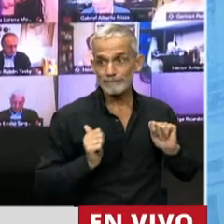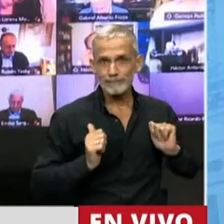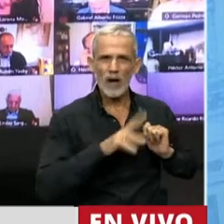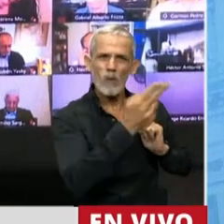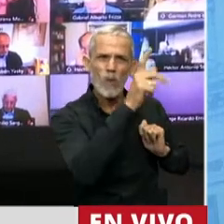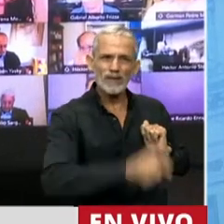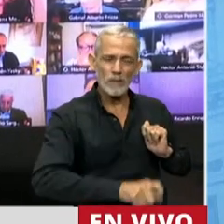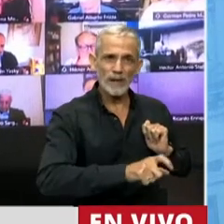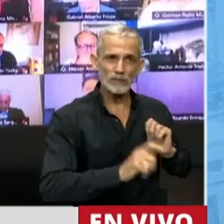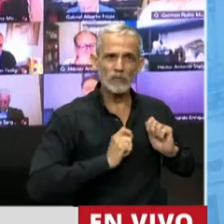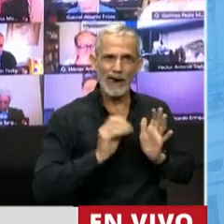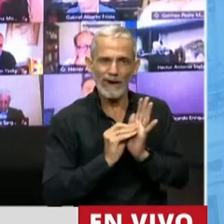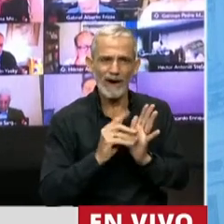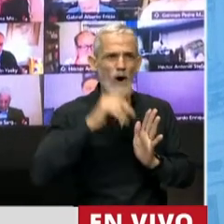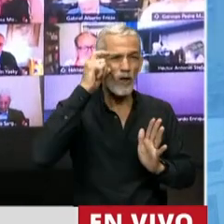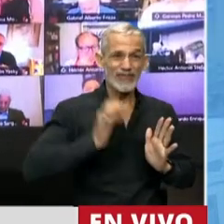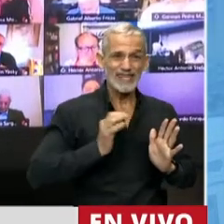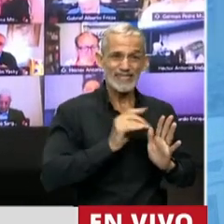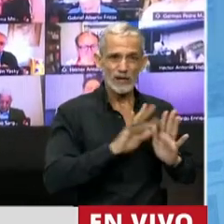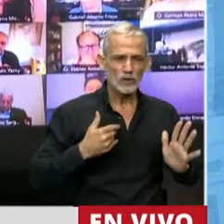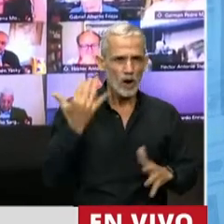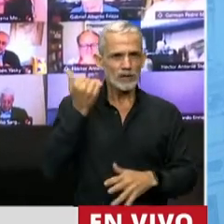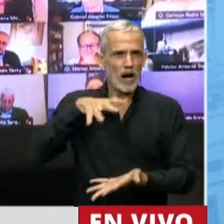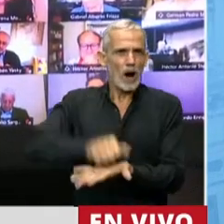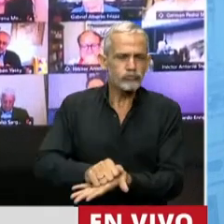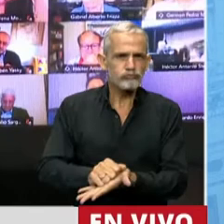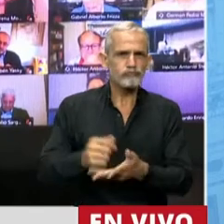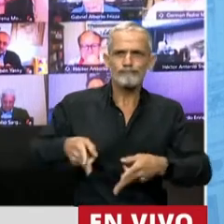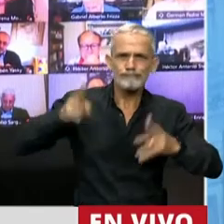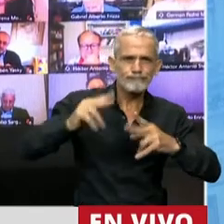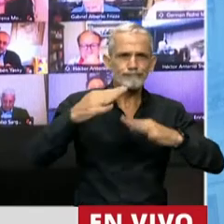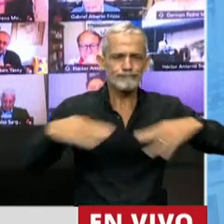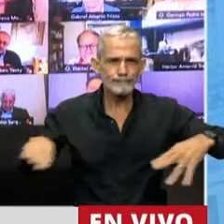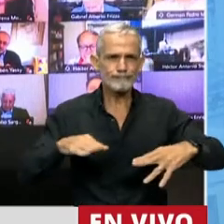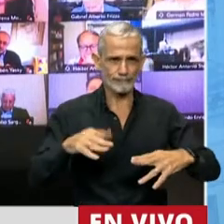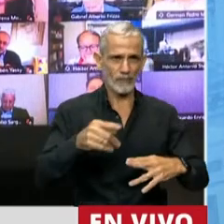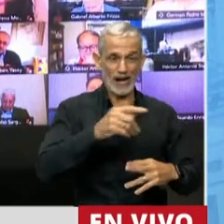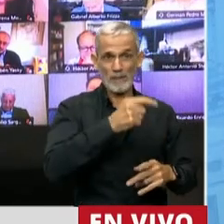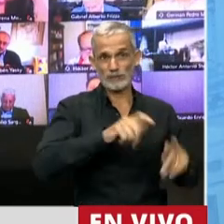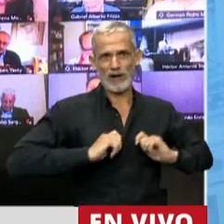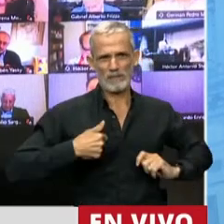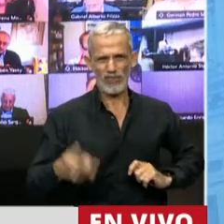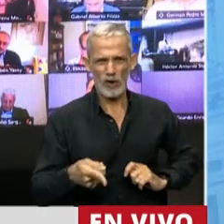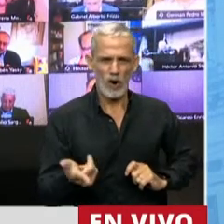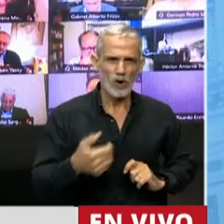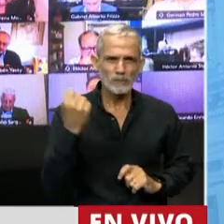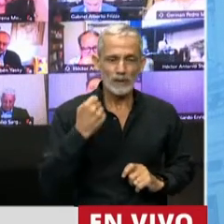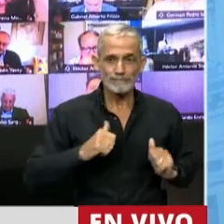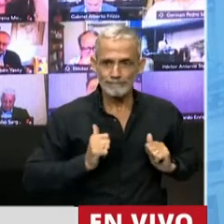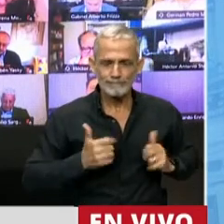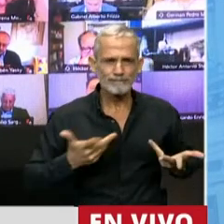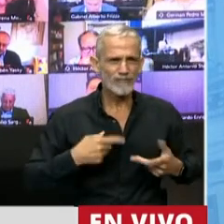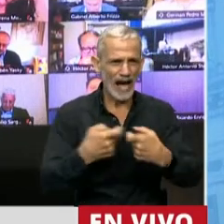la muerte del donante, o 10 a partir de la toma de posesión del inmueble por parte del donatario. Tanta relevancia tiene esto que hubo